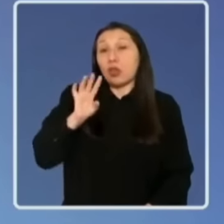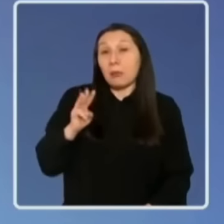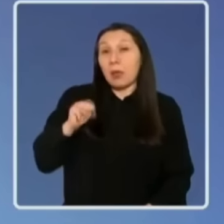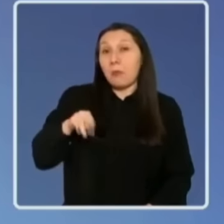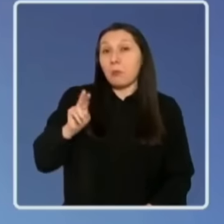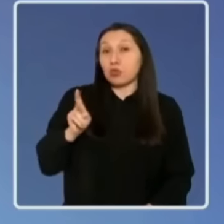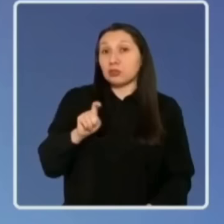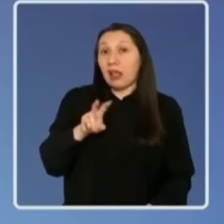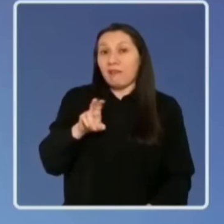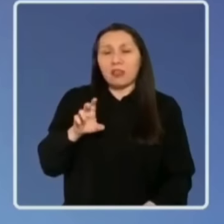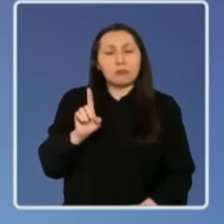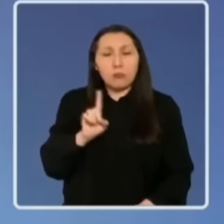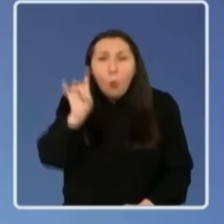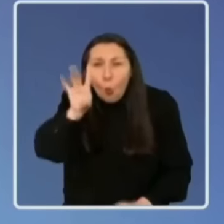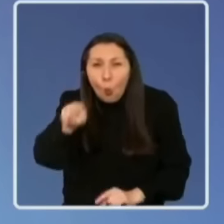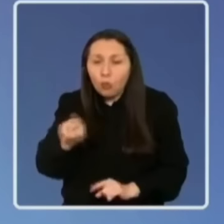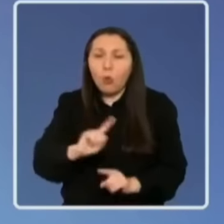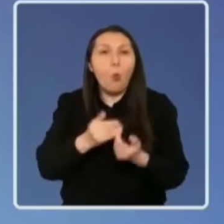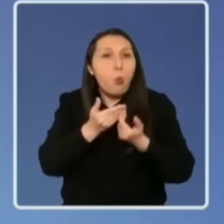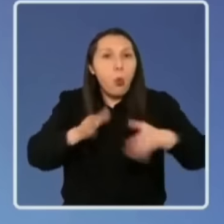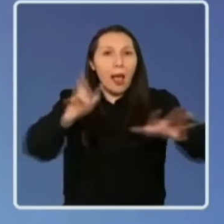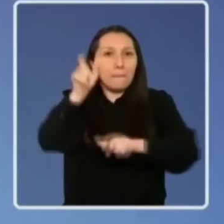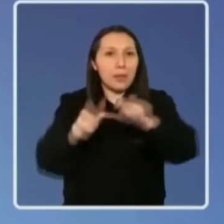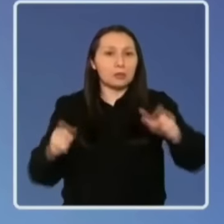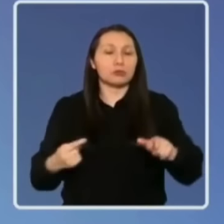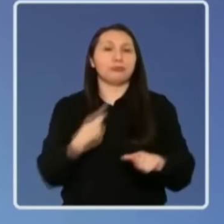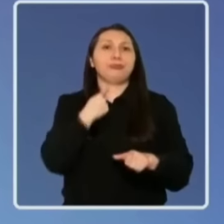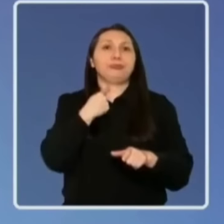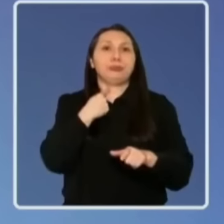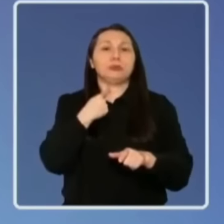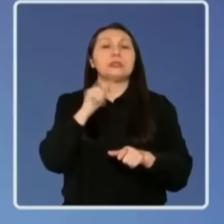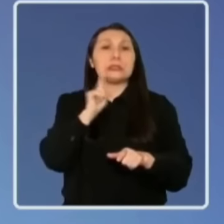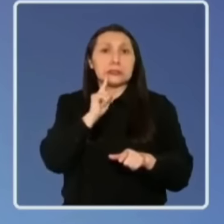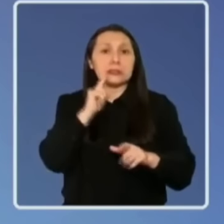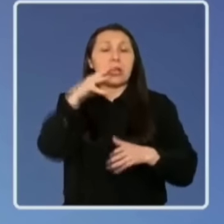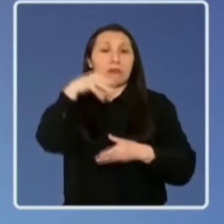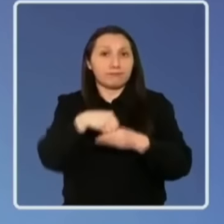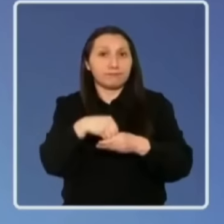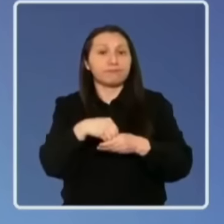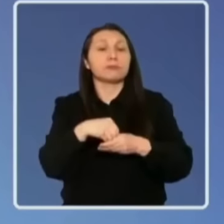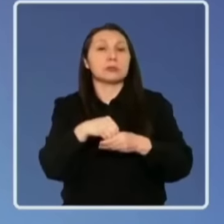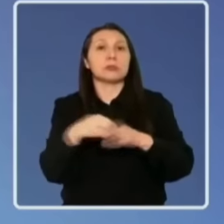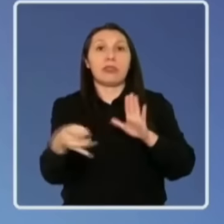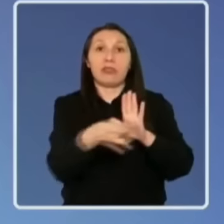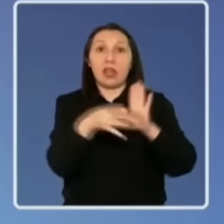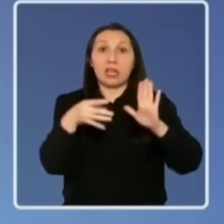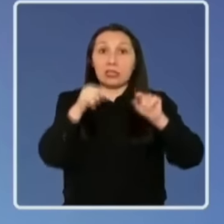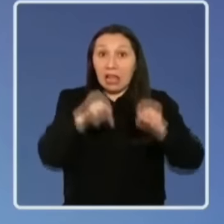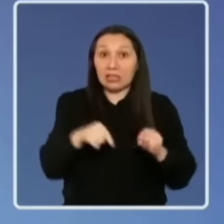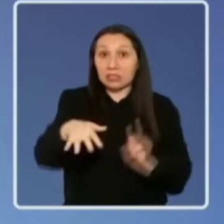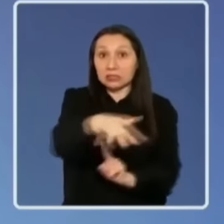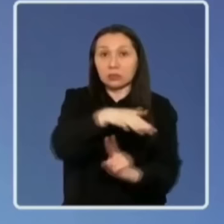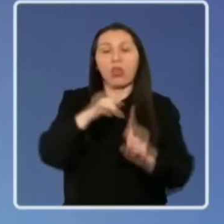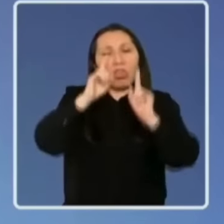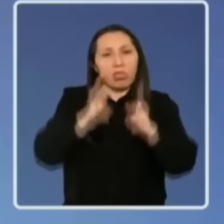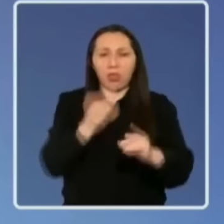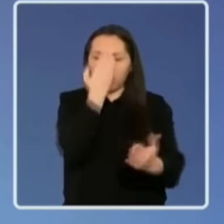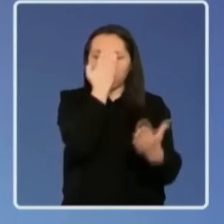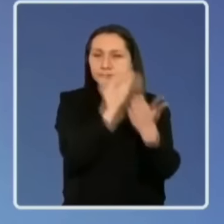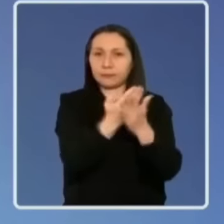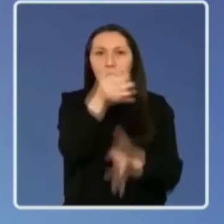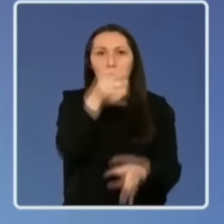Monsalve, sino que cualquier persona que pudiera estar comprometido en hechos constitutivos de delitos vinculados a este caso, tiene que responder ante la